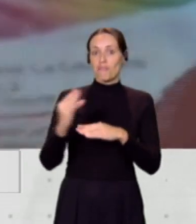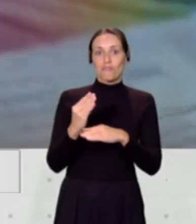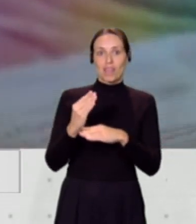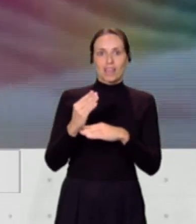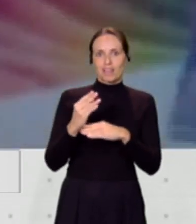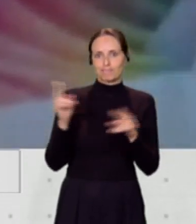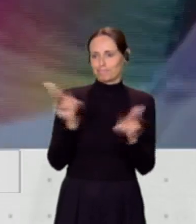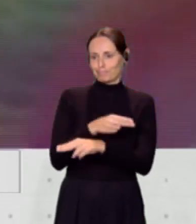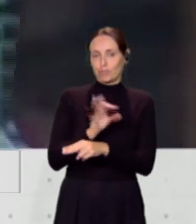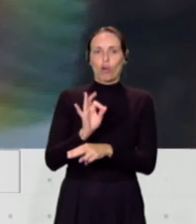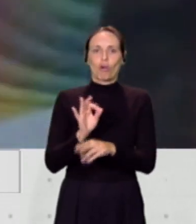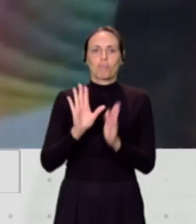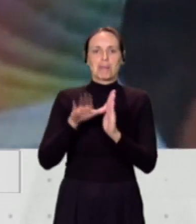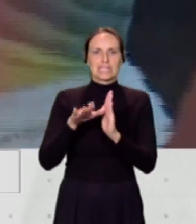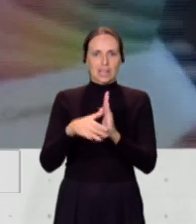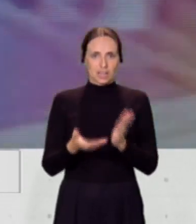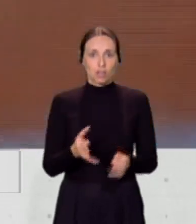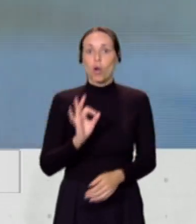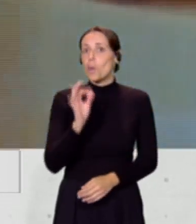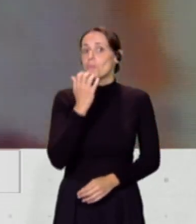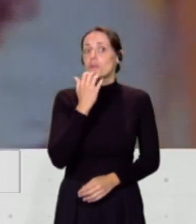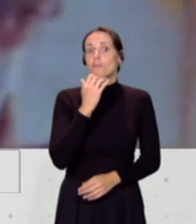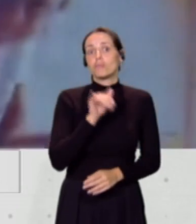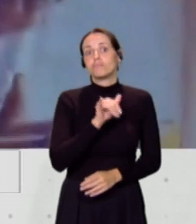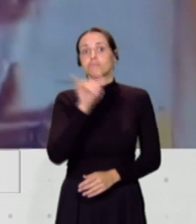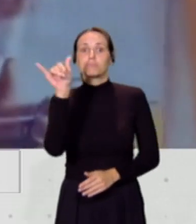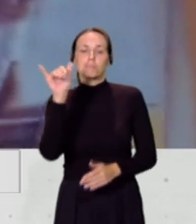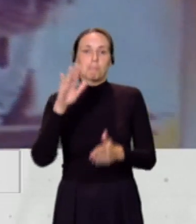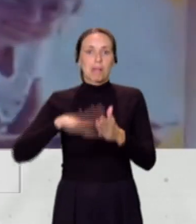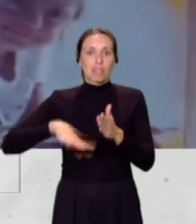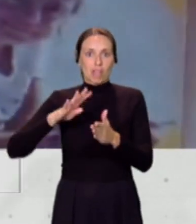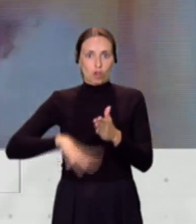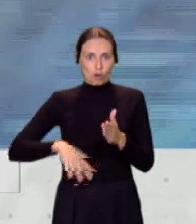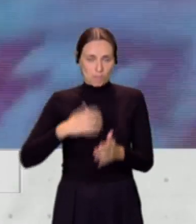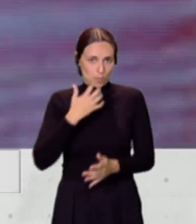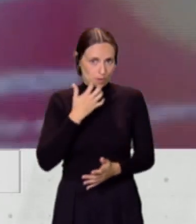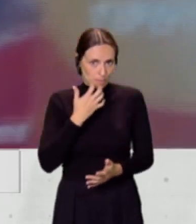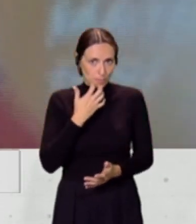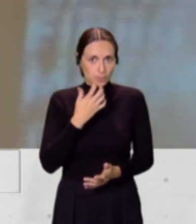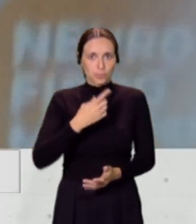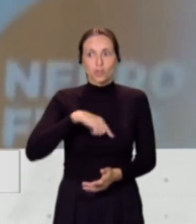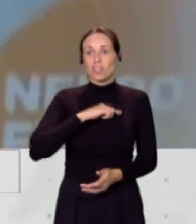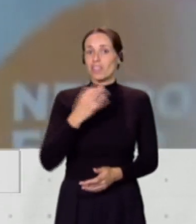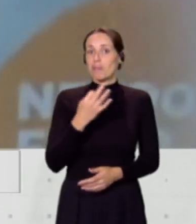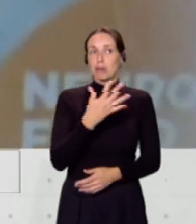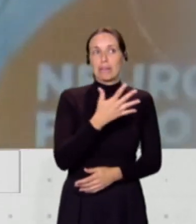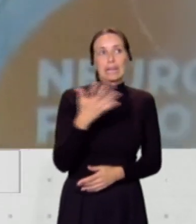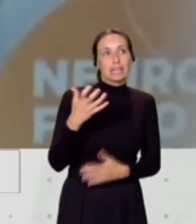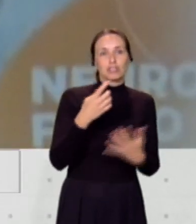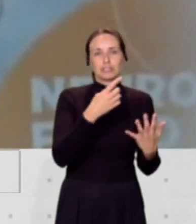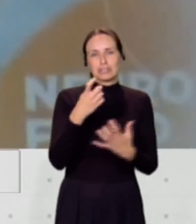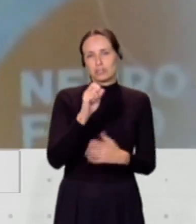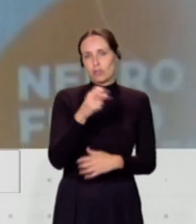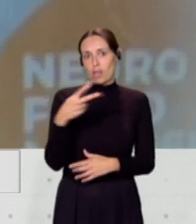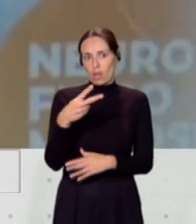O, por ejemplo, en el caso cuando viajamos a Barcelona, nosotros tenemos que tener por lo menos 500, 600 euros para poder